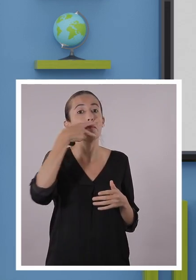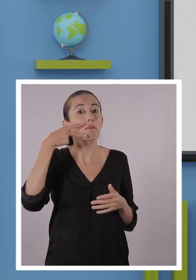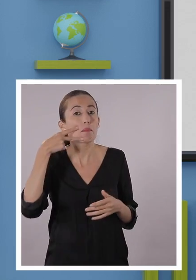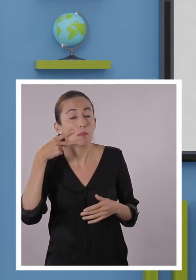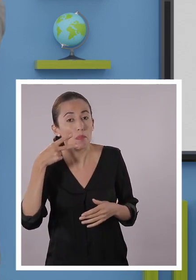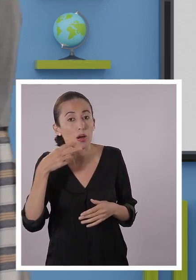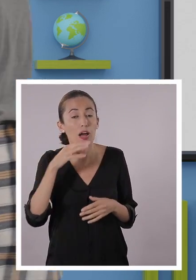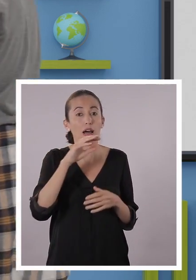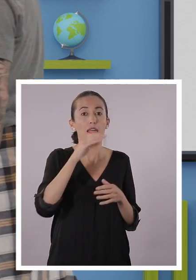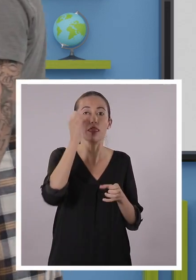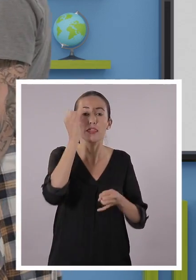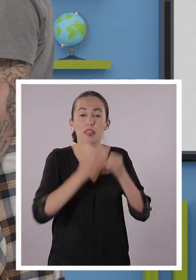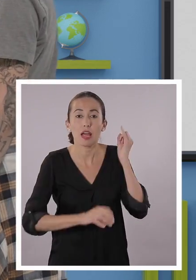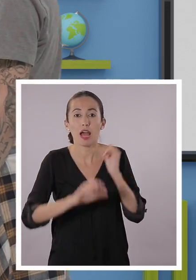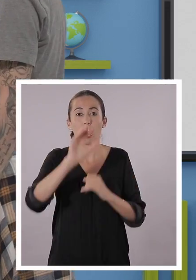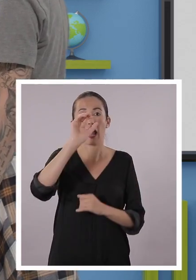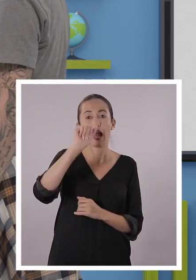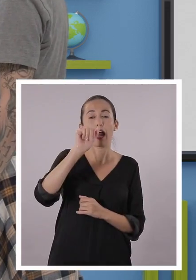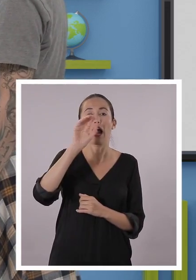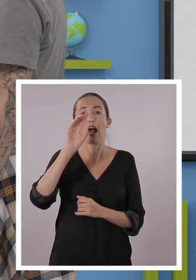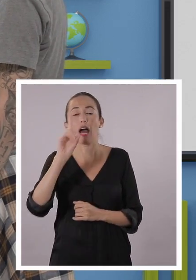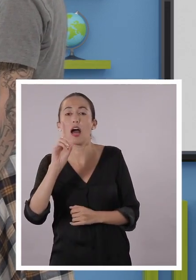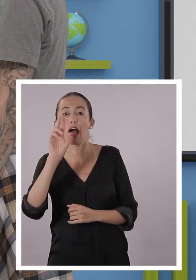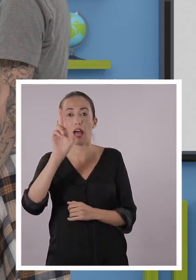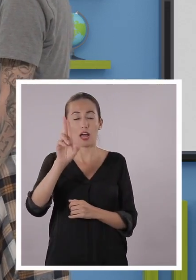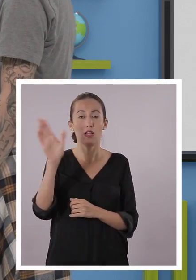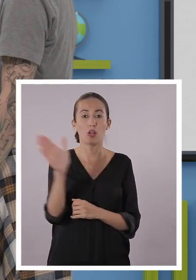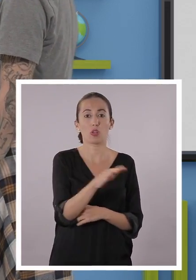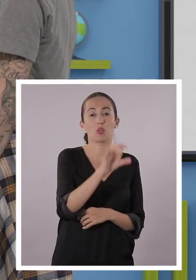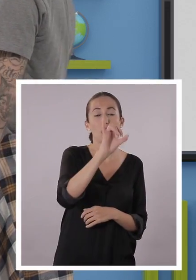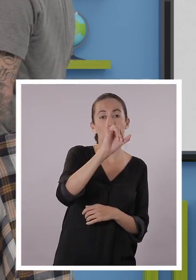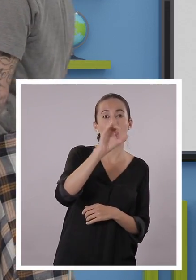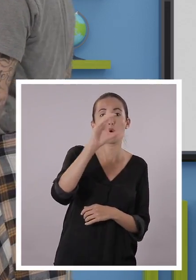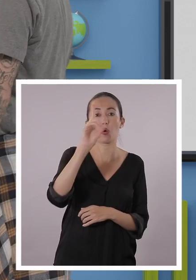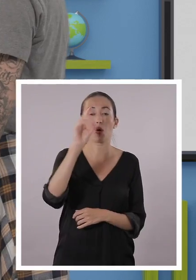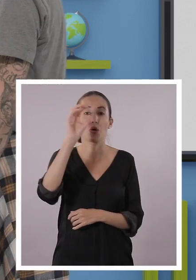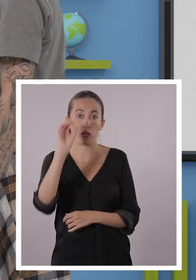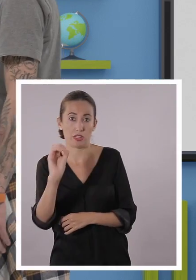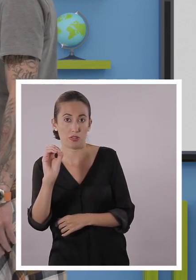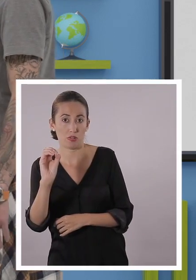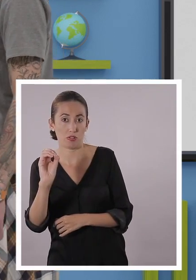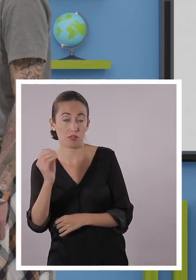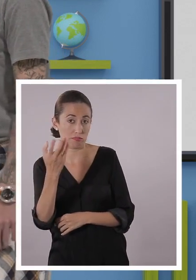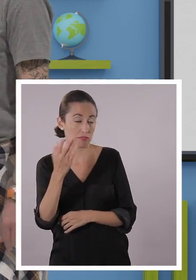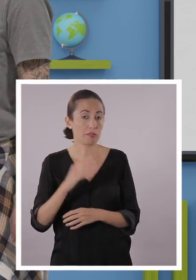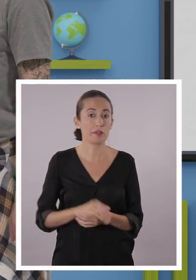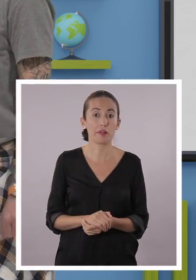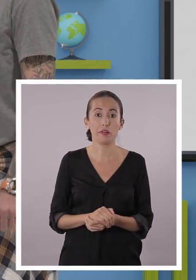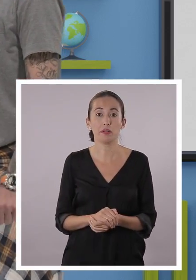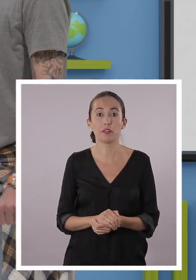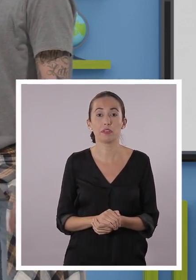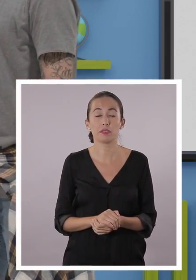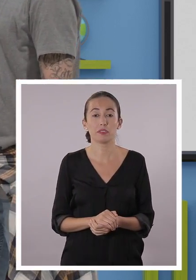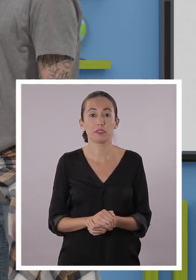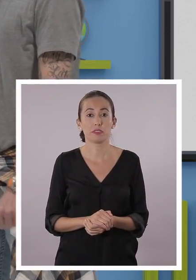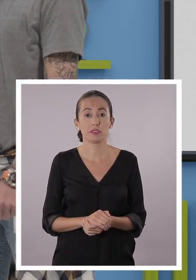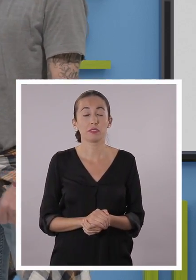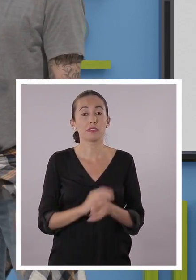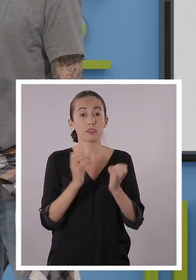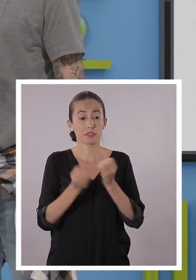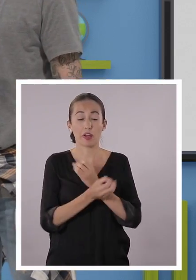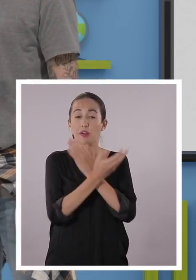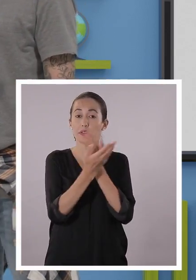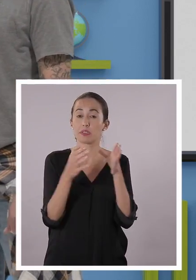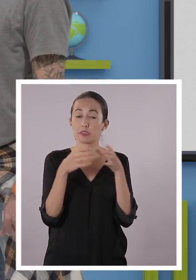terminan en ado o en ido. Anunciadas. Anunciadas. Muy bien, Santi. Listo.